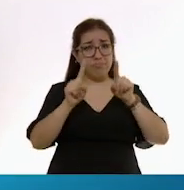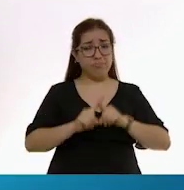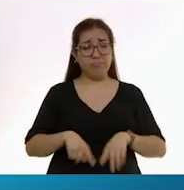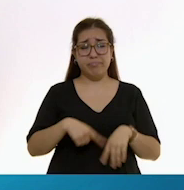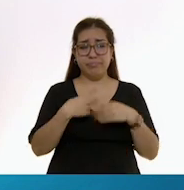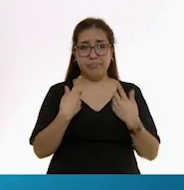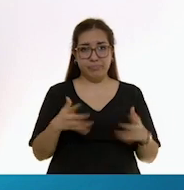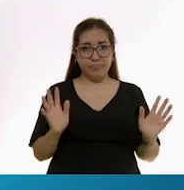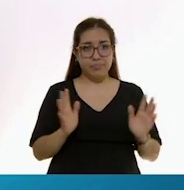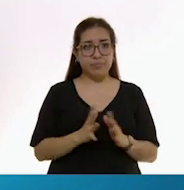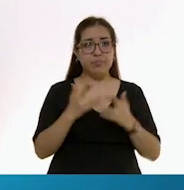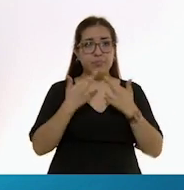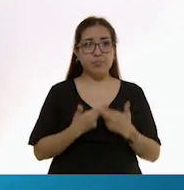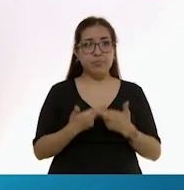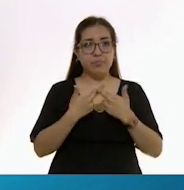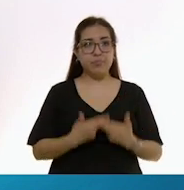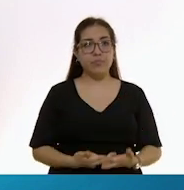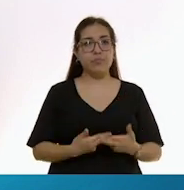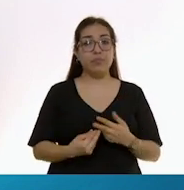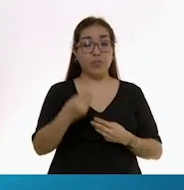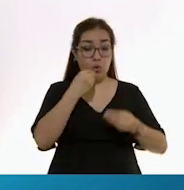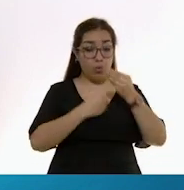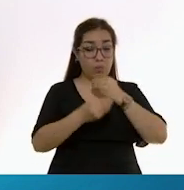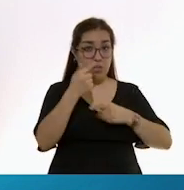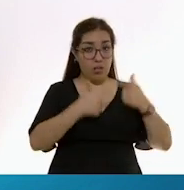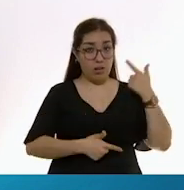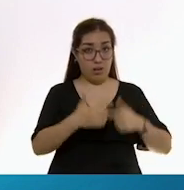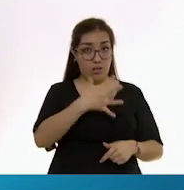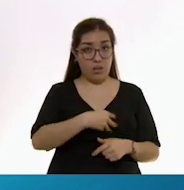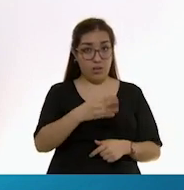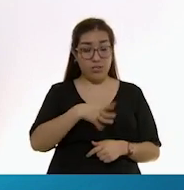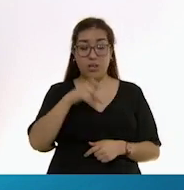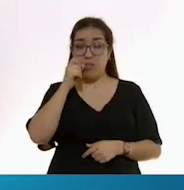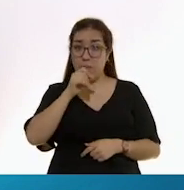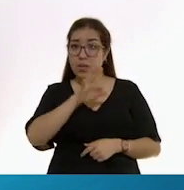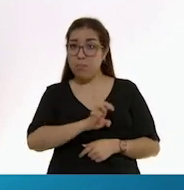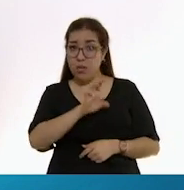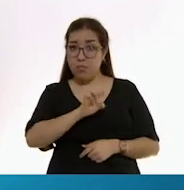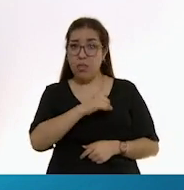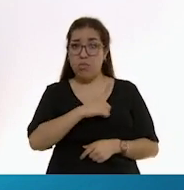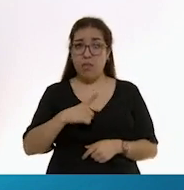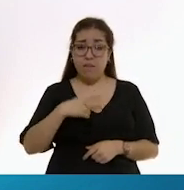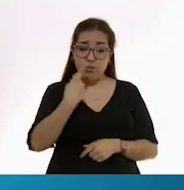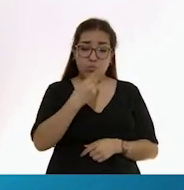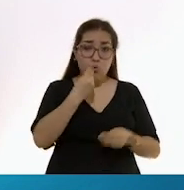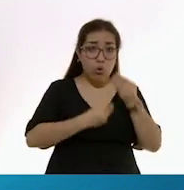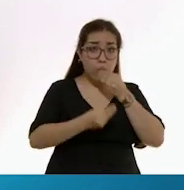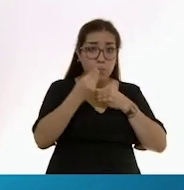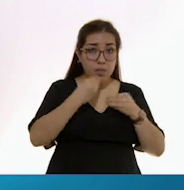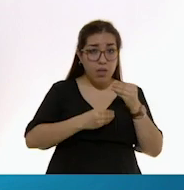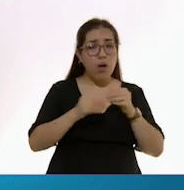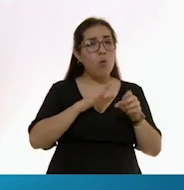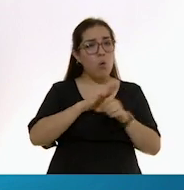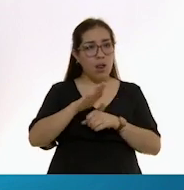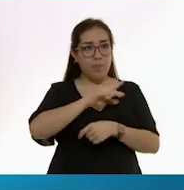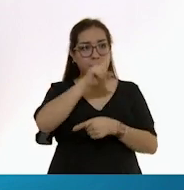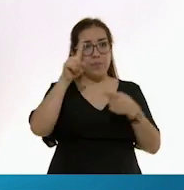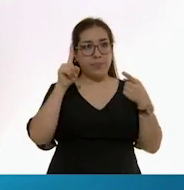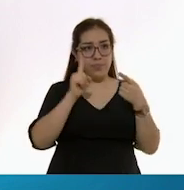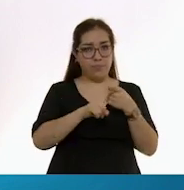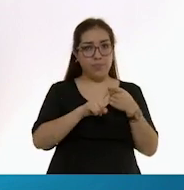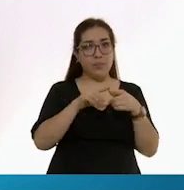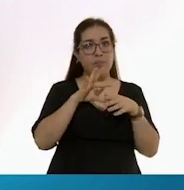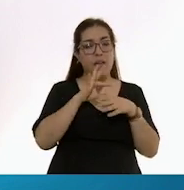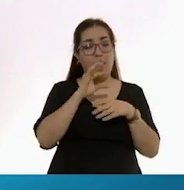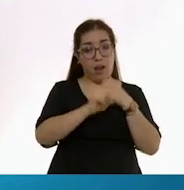Además de la leche materna, los bebés deben recibir una alimentación variada e incluir alimentos de